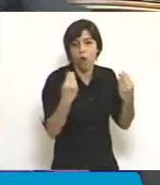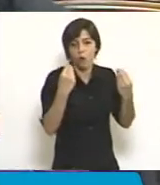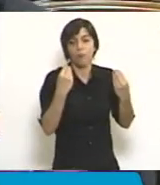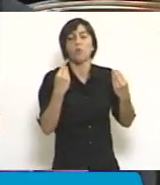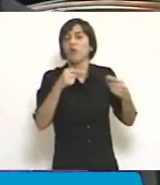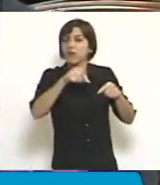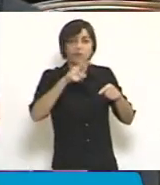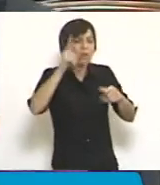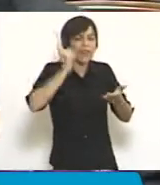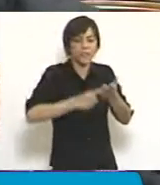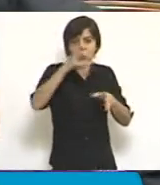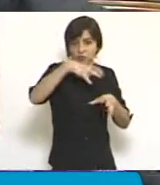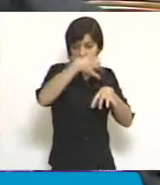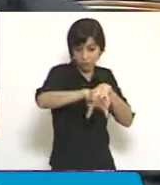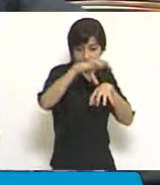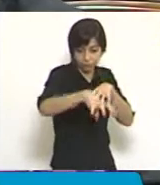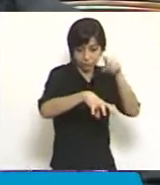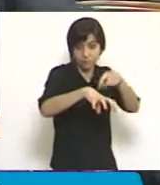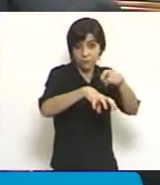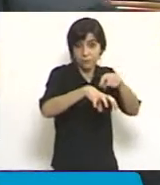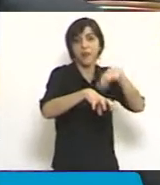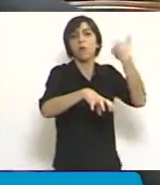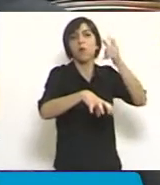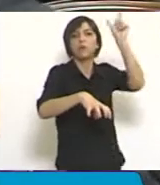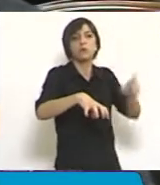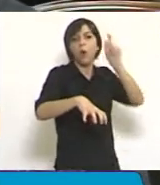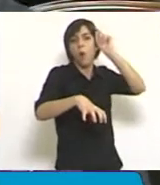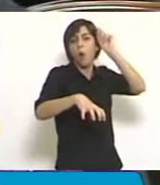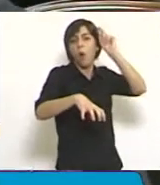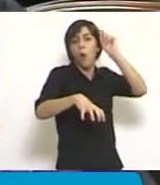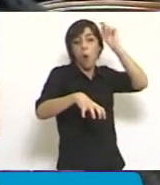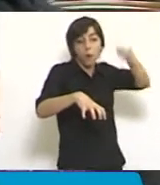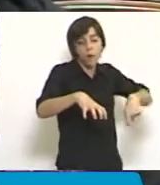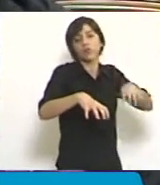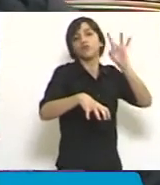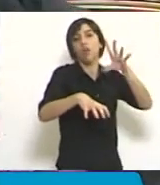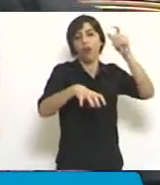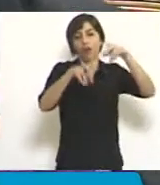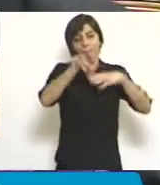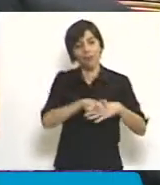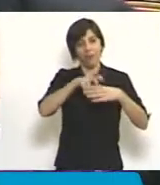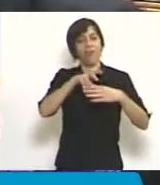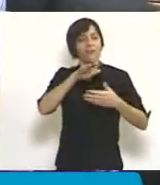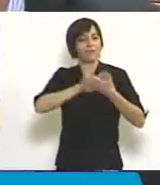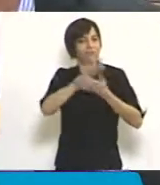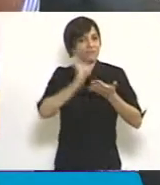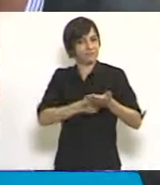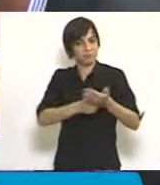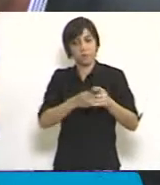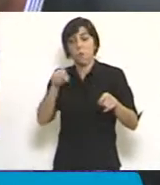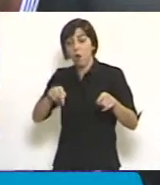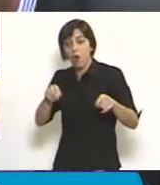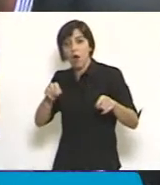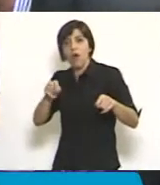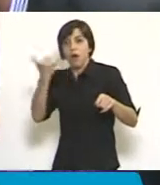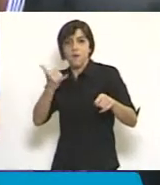realizarlo. El criterio de las oficinas judiciales que está incorporado en la ley va a lo contrario. Hay distintos modelos, mire,